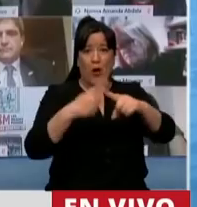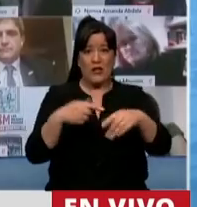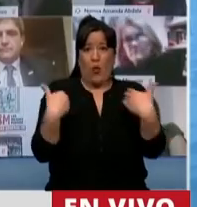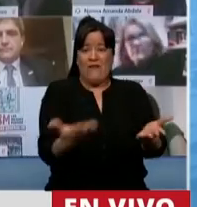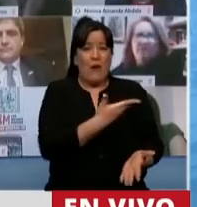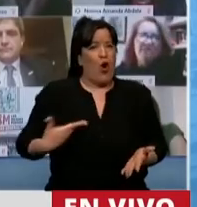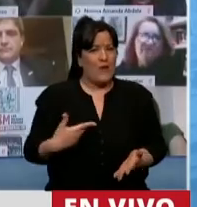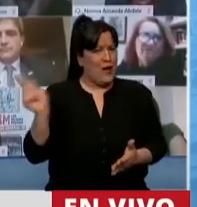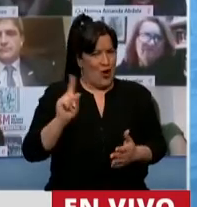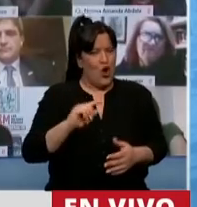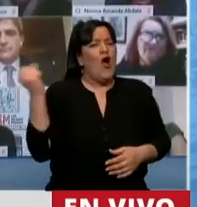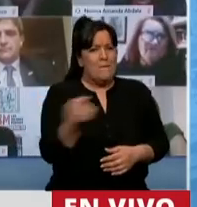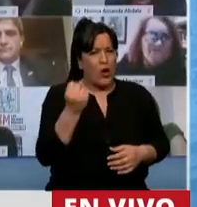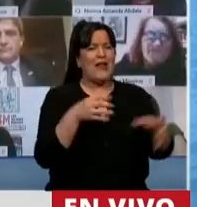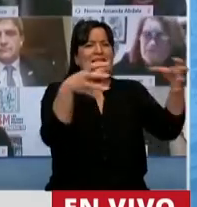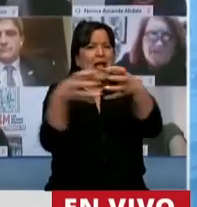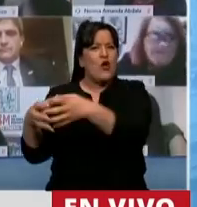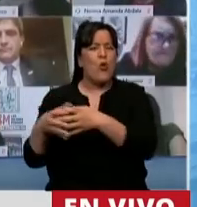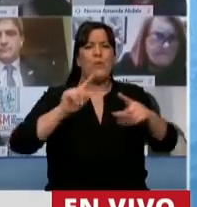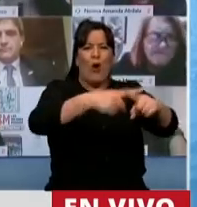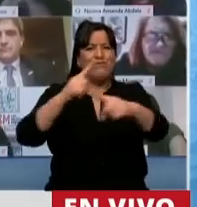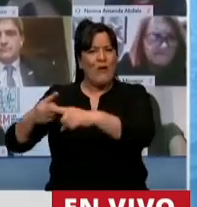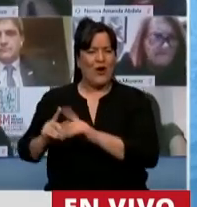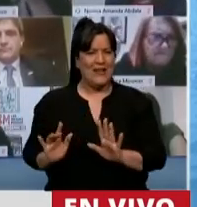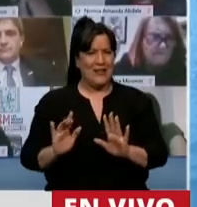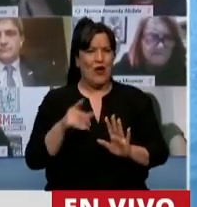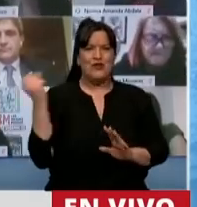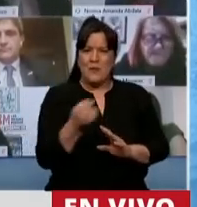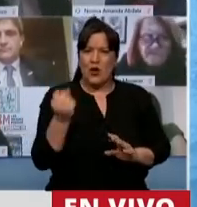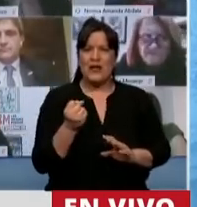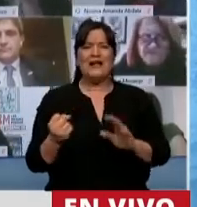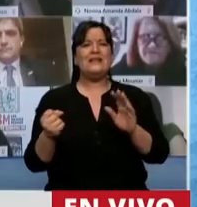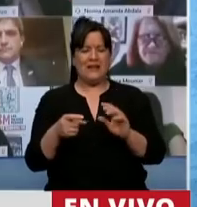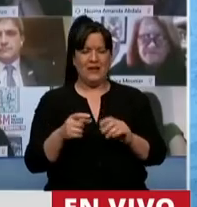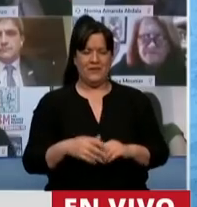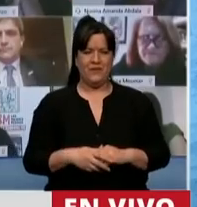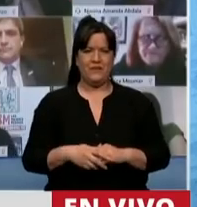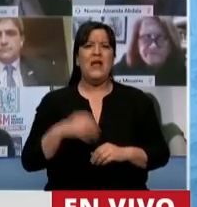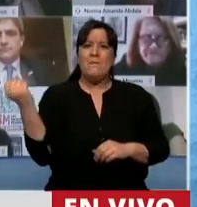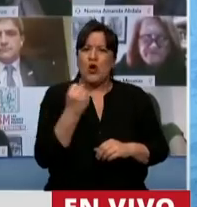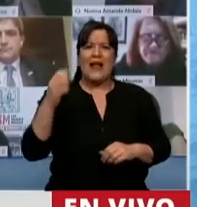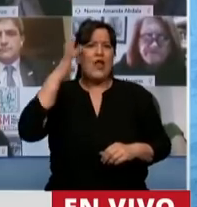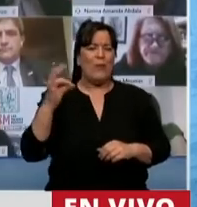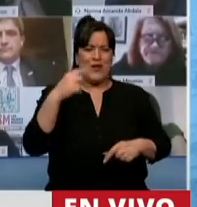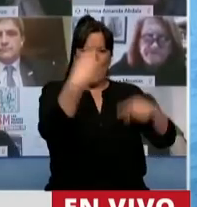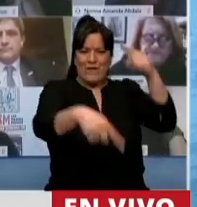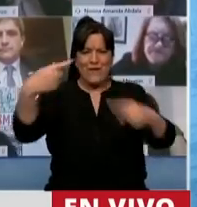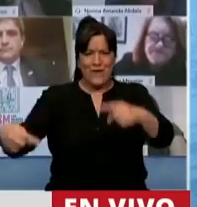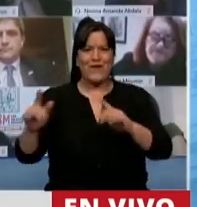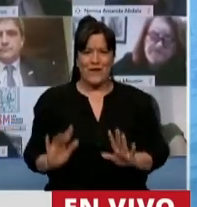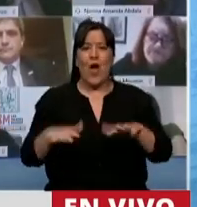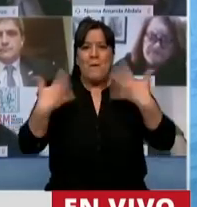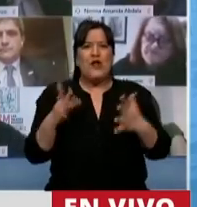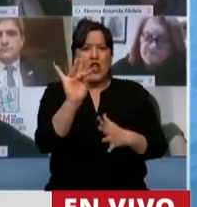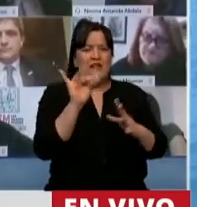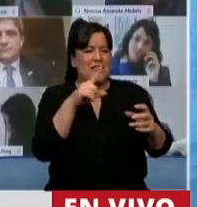El consenso en democracia es excepcional, la regla es el disenso, por eso el consenso es tan difícil de